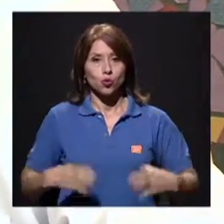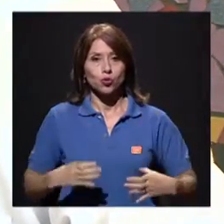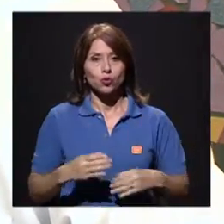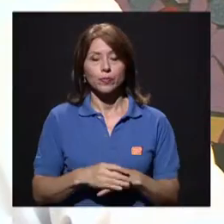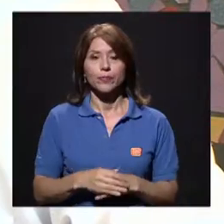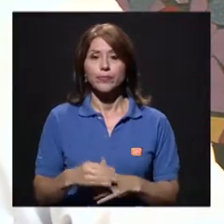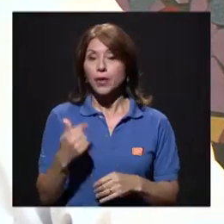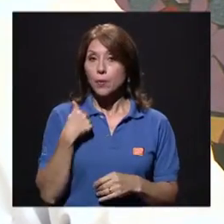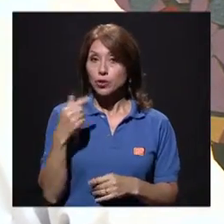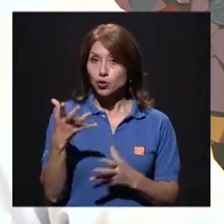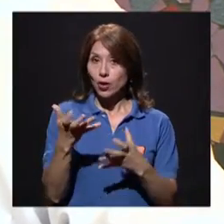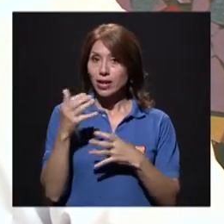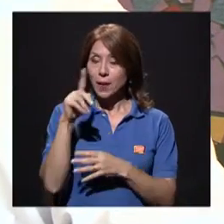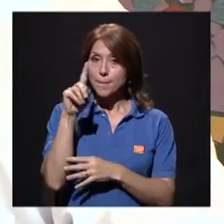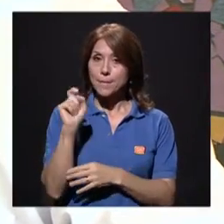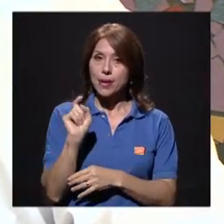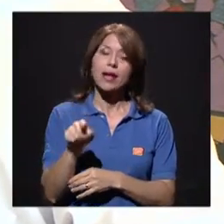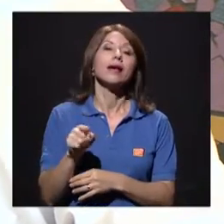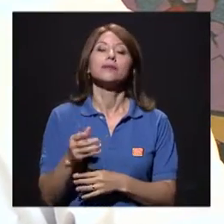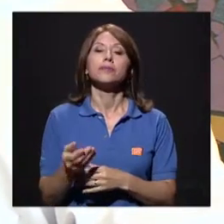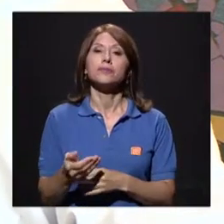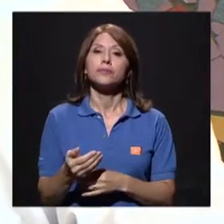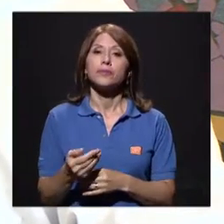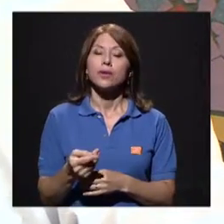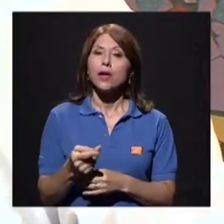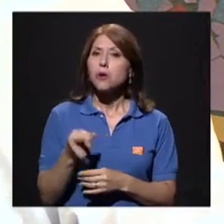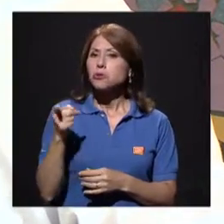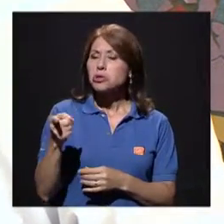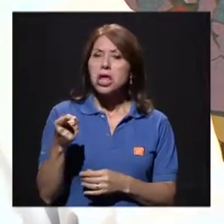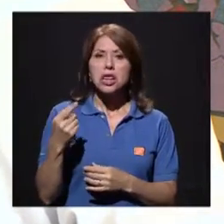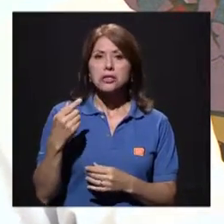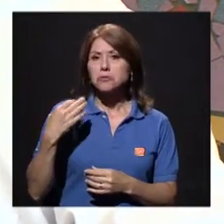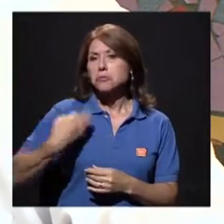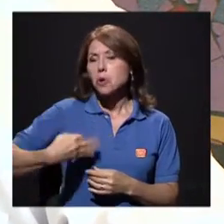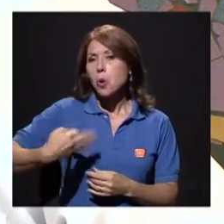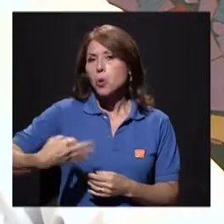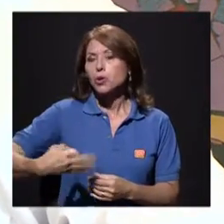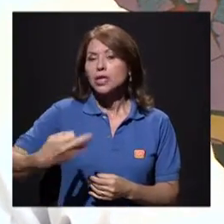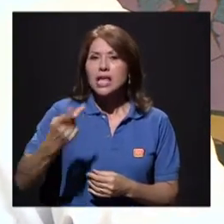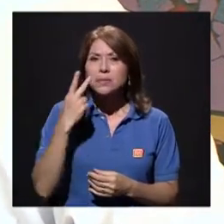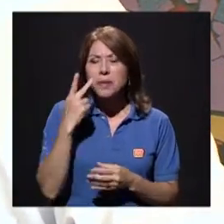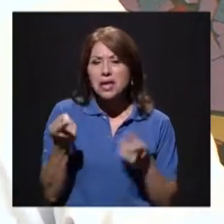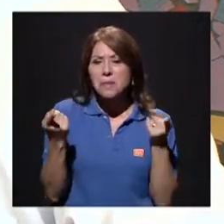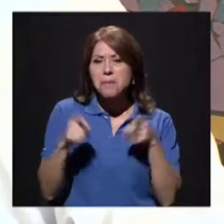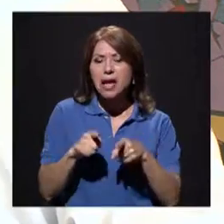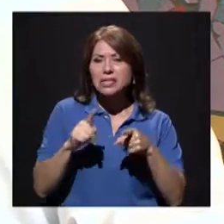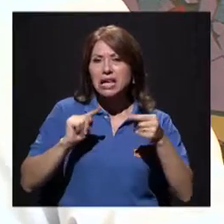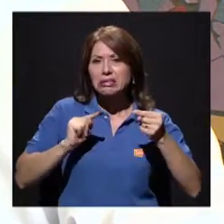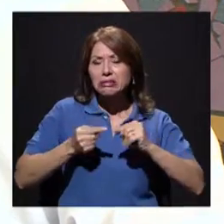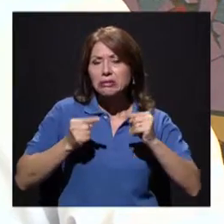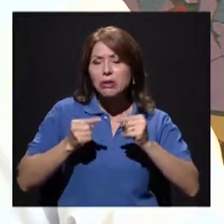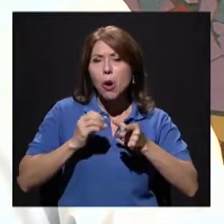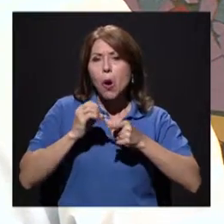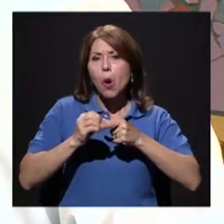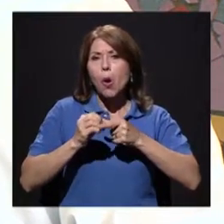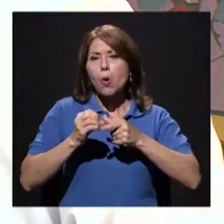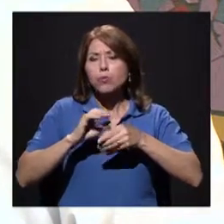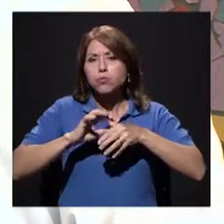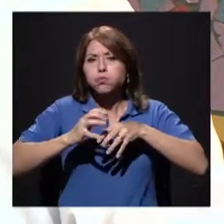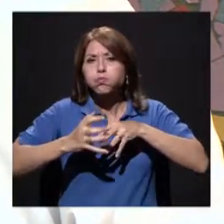¿En la práctica diaria, ustedes, por qué es que ven que ocurren principalmente las lesiones? Bueno,